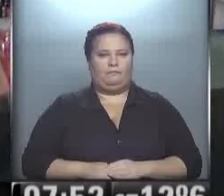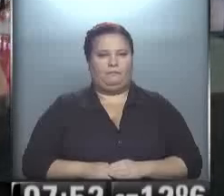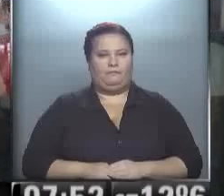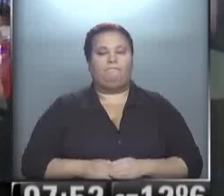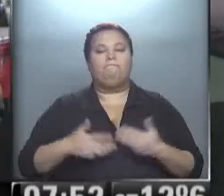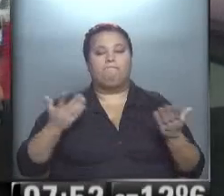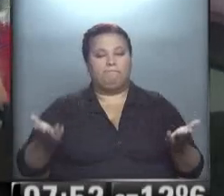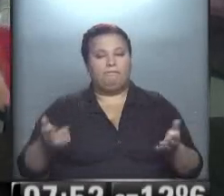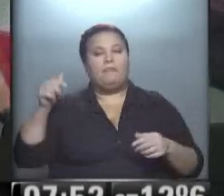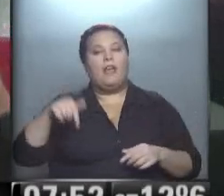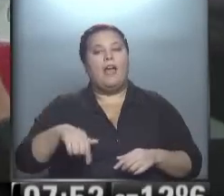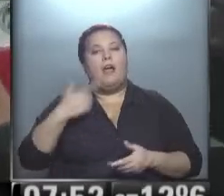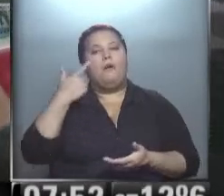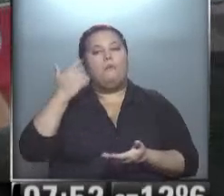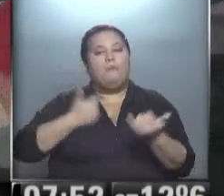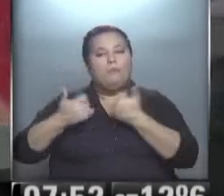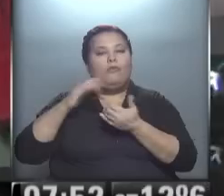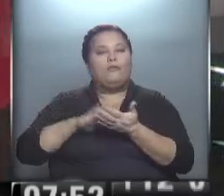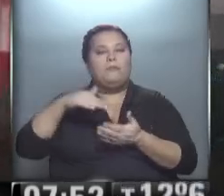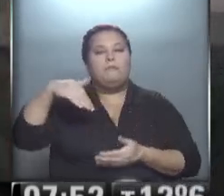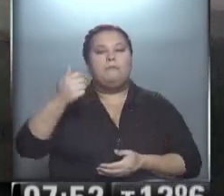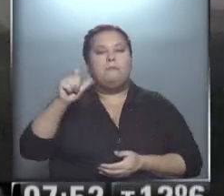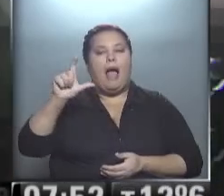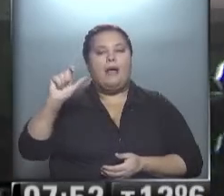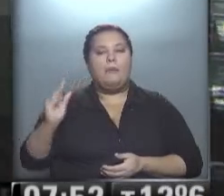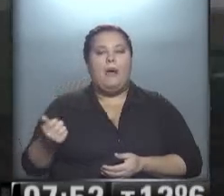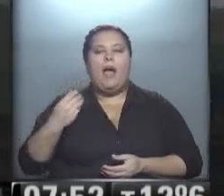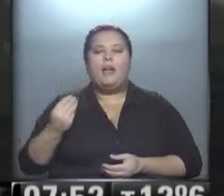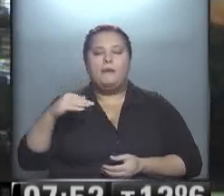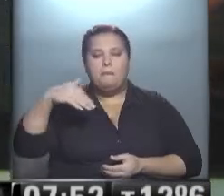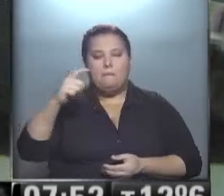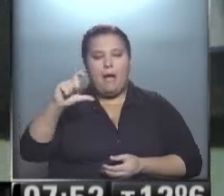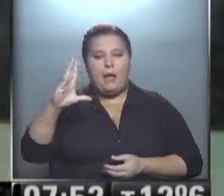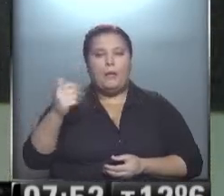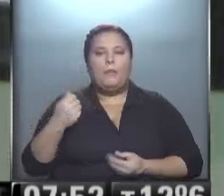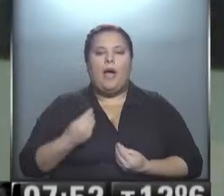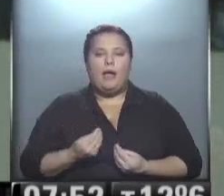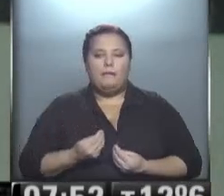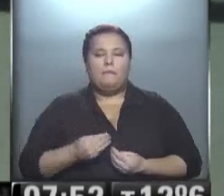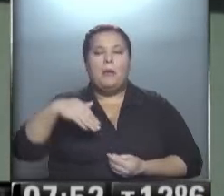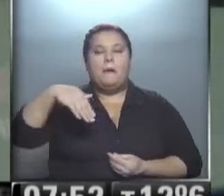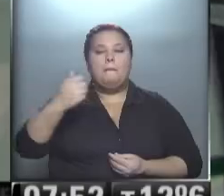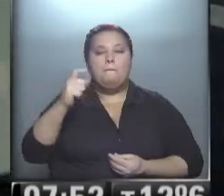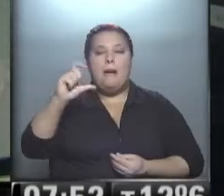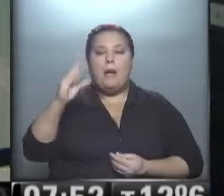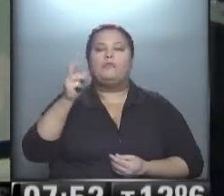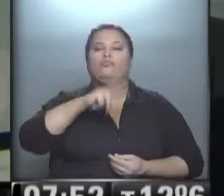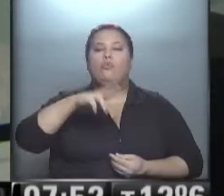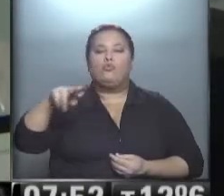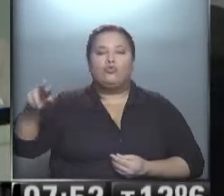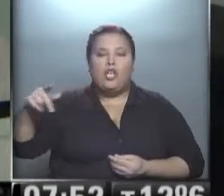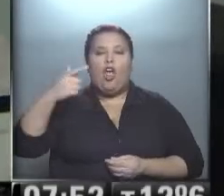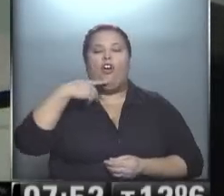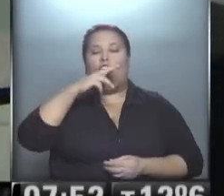Bien, Alejo nos acerca una propuesta en el MACBA. Vamos a preguntarle qué es el MACBA en principio, Alejito. El MACBA es el Museo de Arte